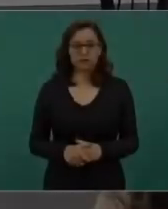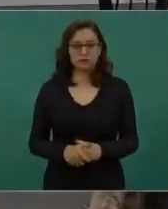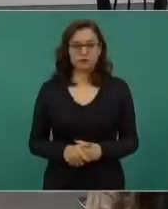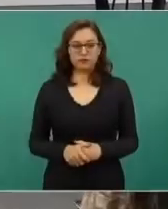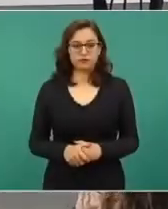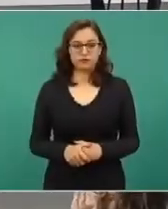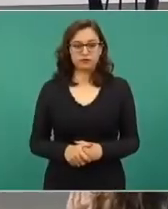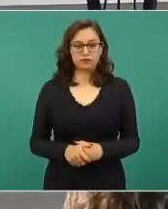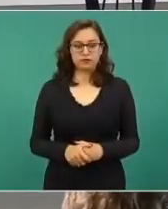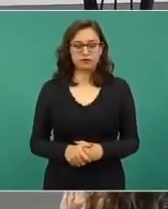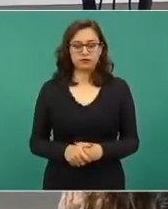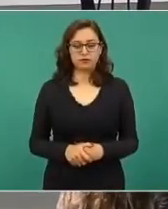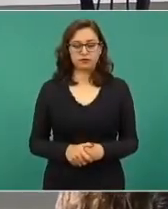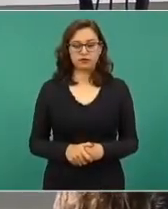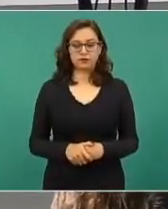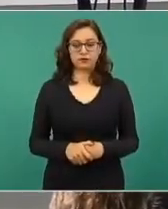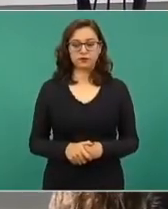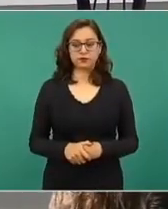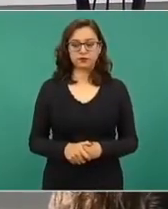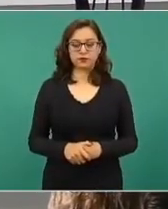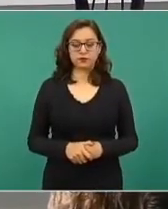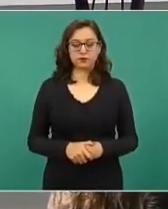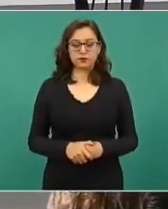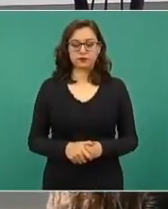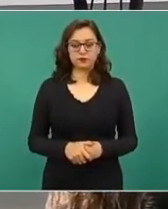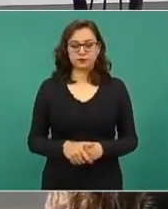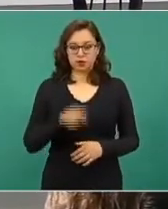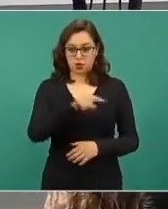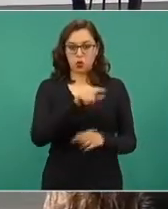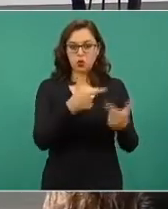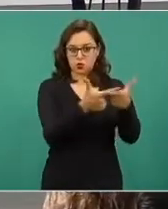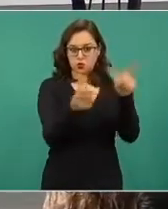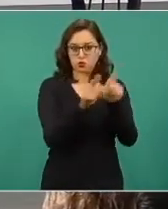Este es uno de los de este grupo,